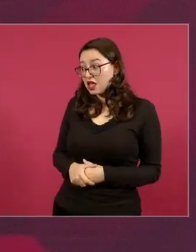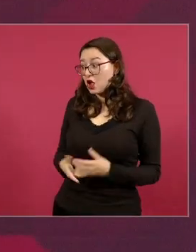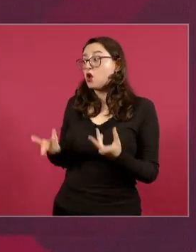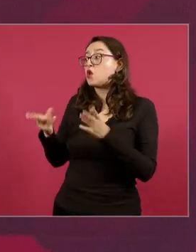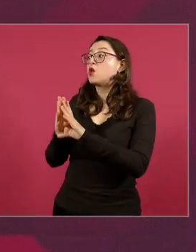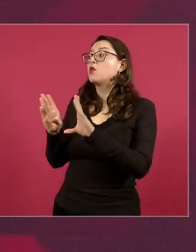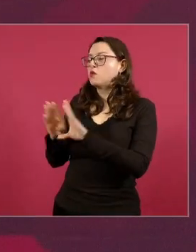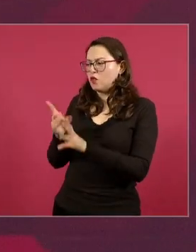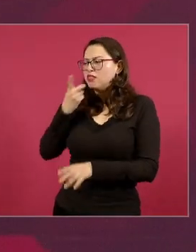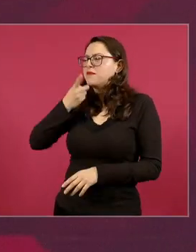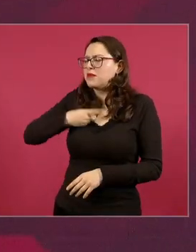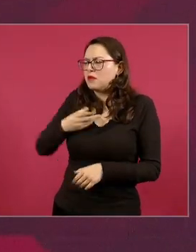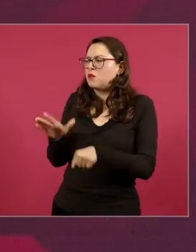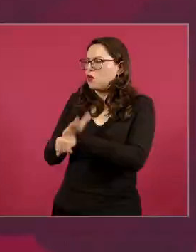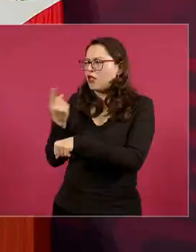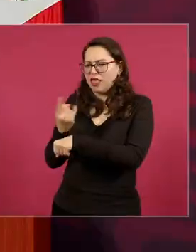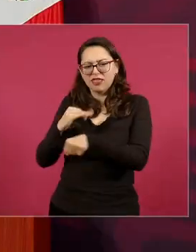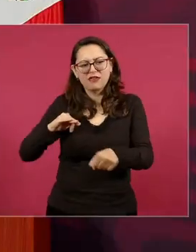Judicatura